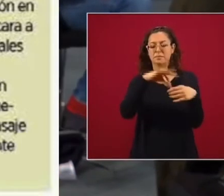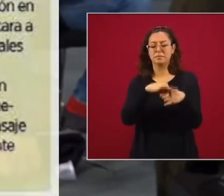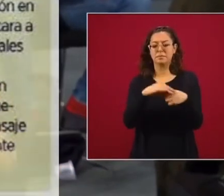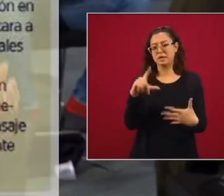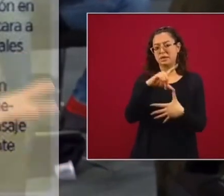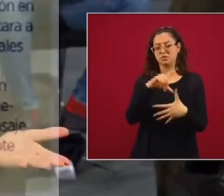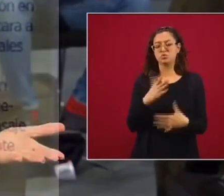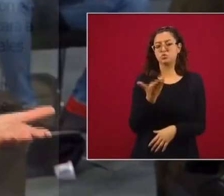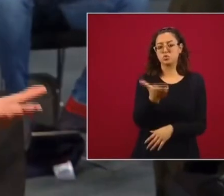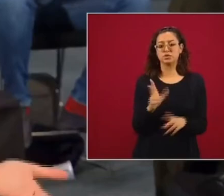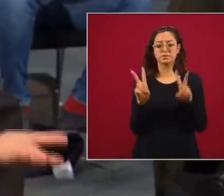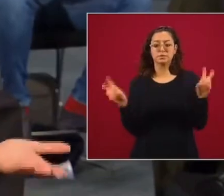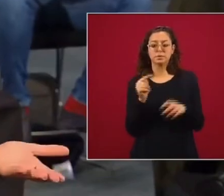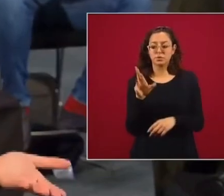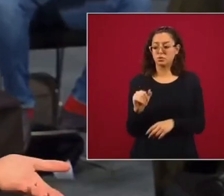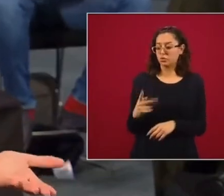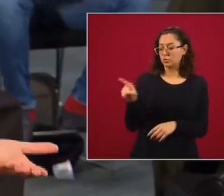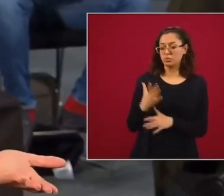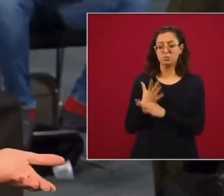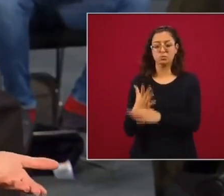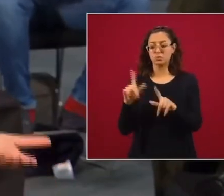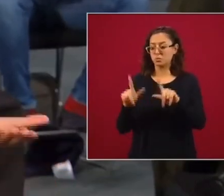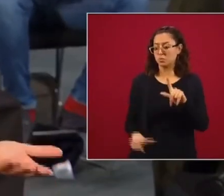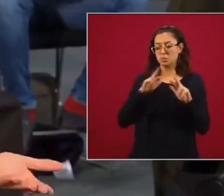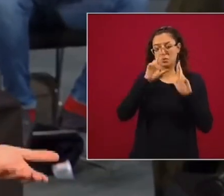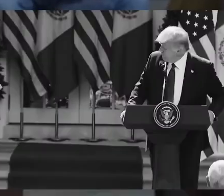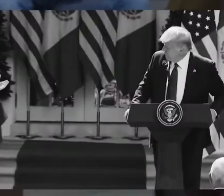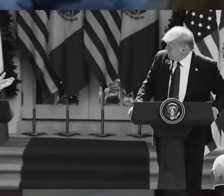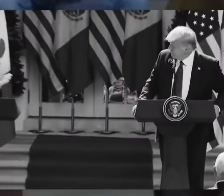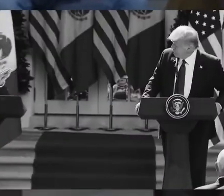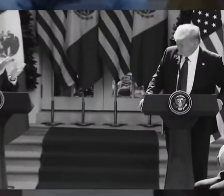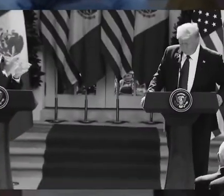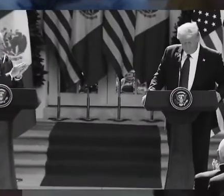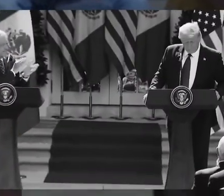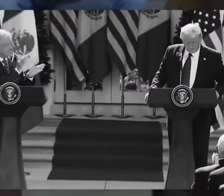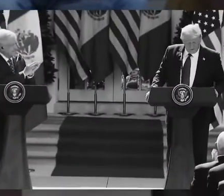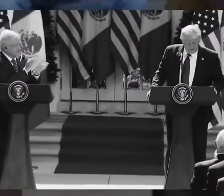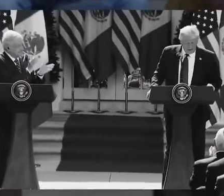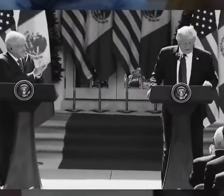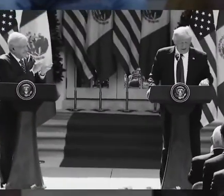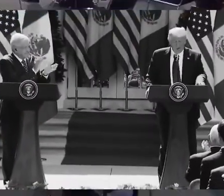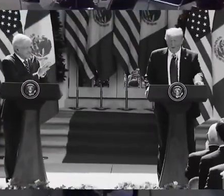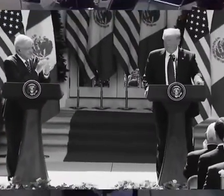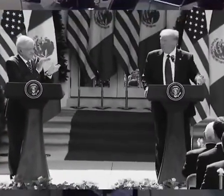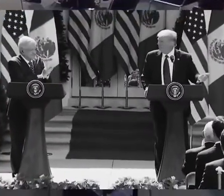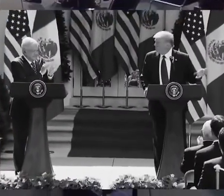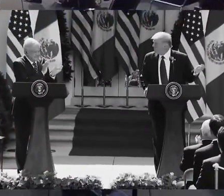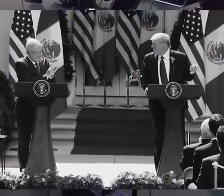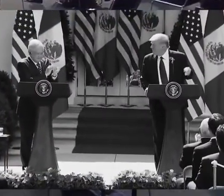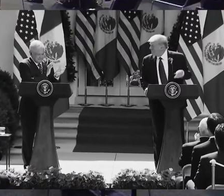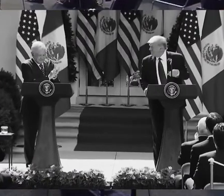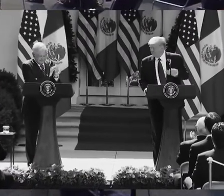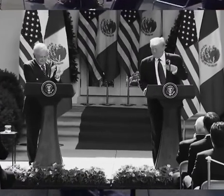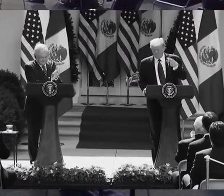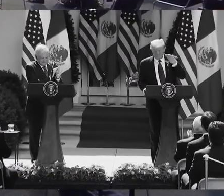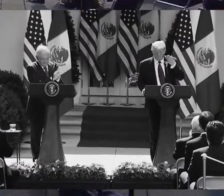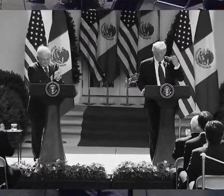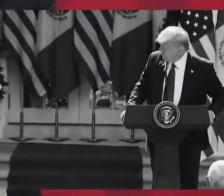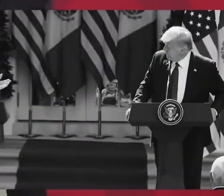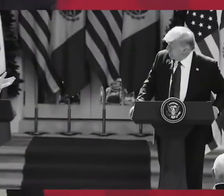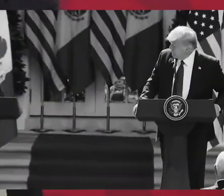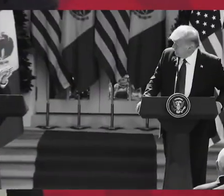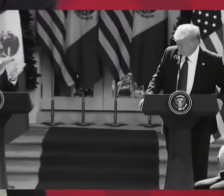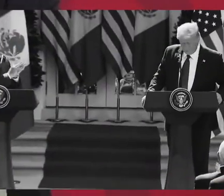Es la parte donde usted está diciendo que Trump siempre ha respetado al pueblo de México y pues esto no es así. ¿Qué opinión le merece esta parte también? Pues que yo quiero mantener